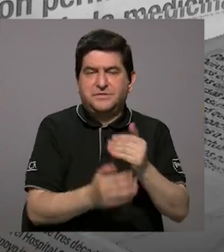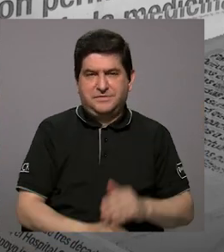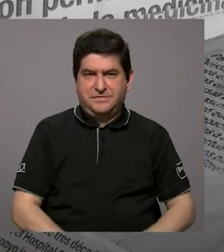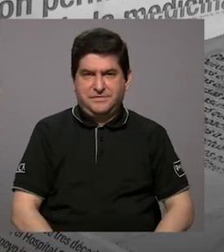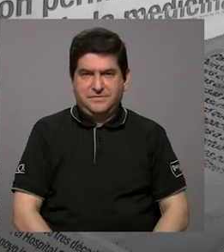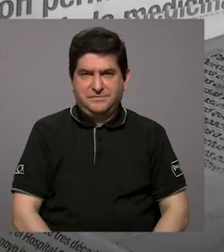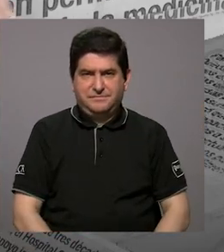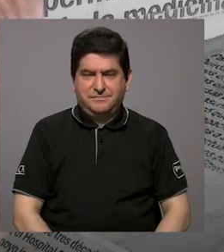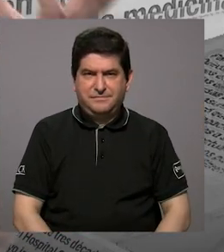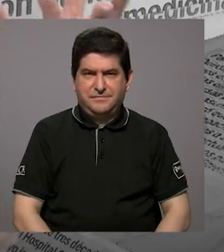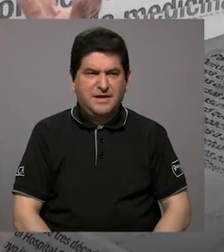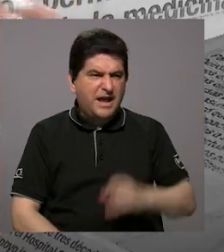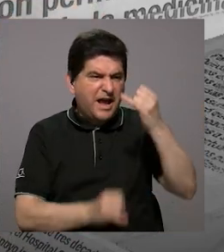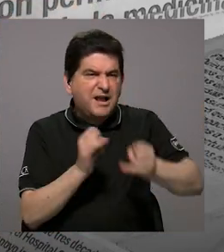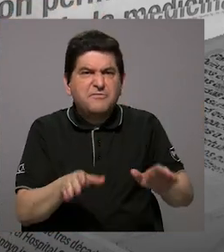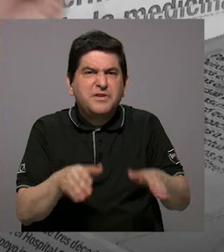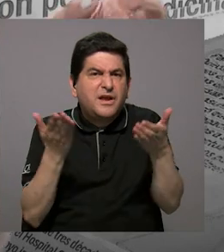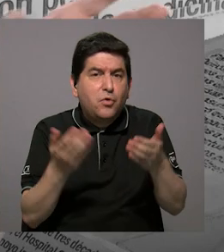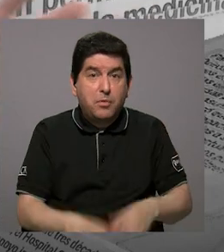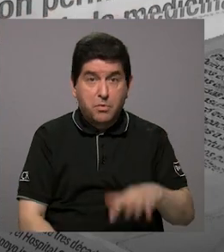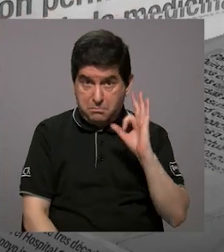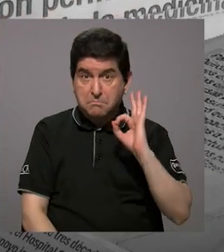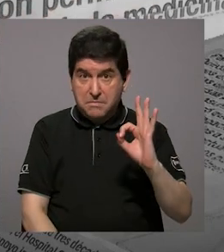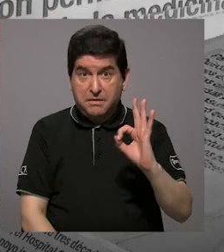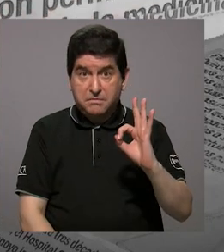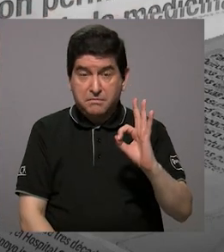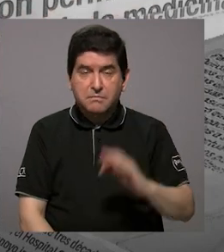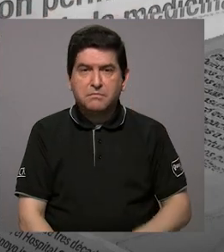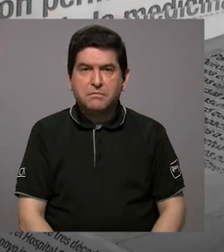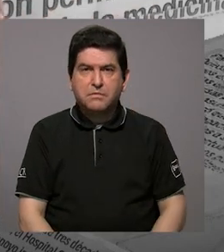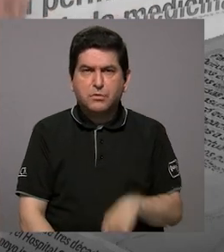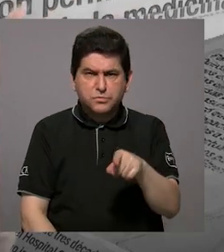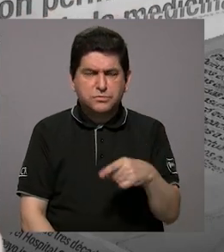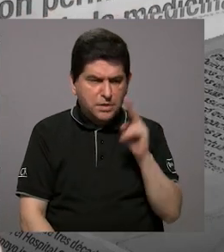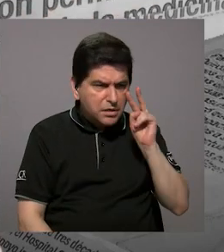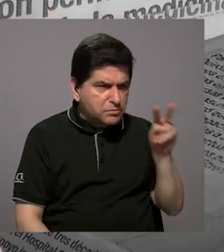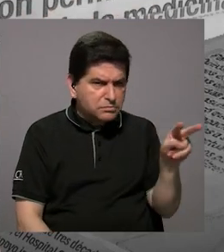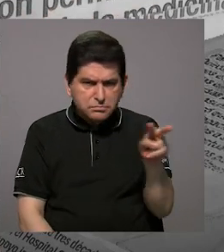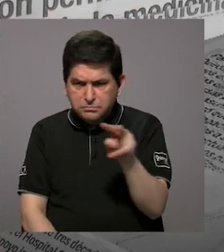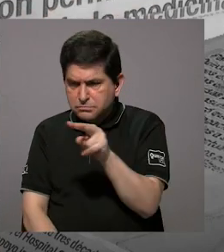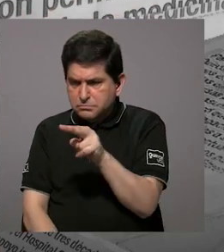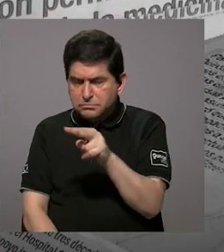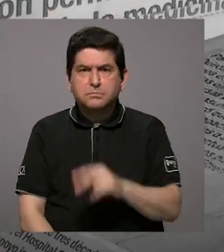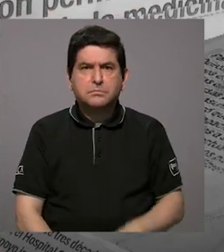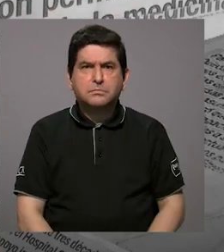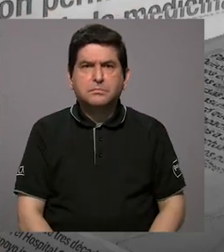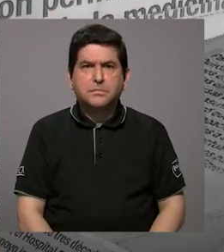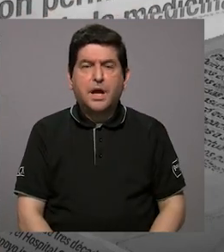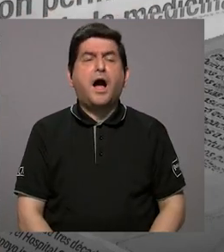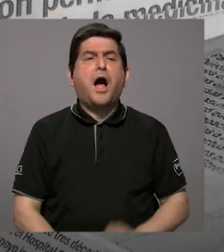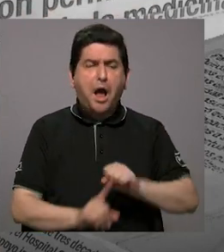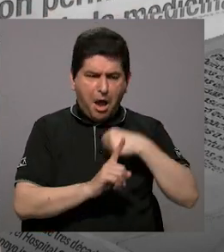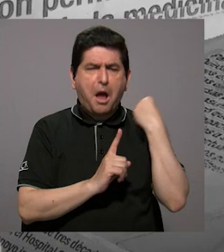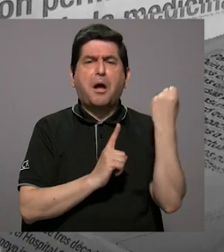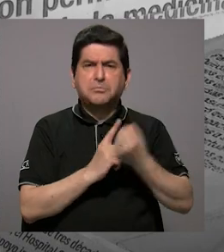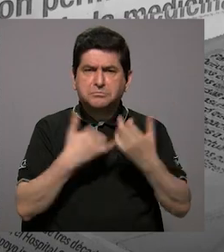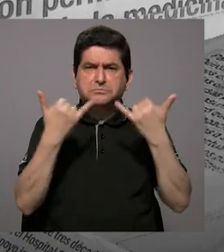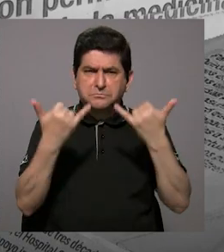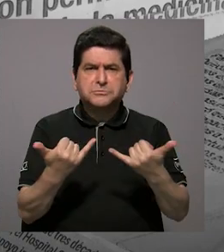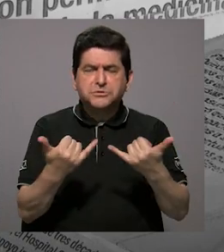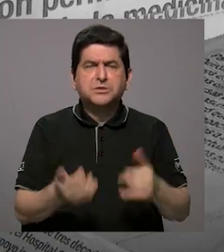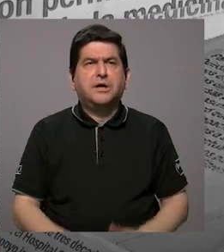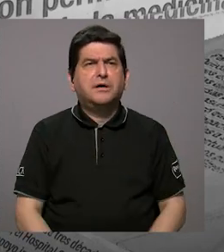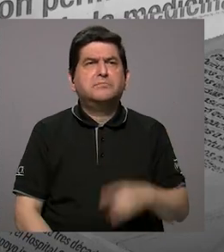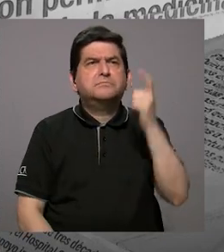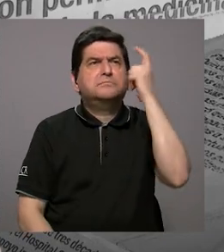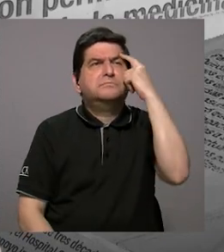recogiendo las muestras, cómo quedaron, quedaron bien, ustedes vieron que la situación